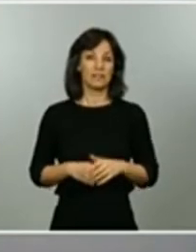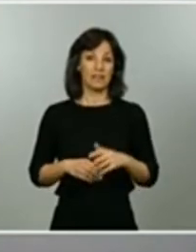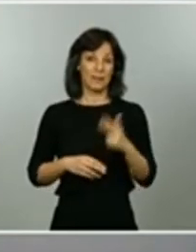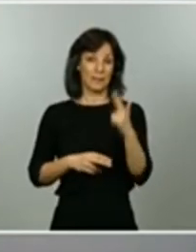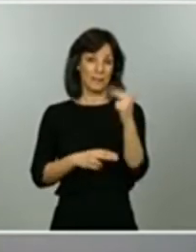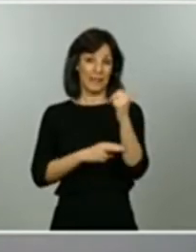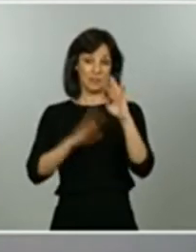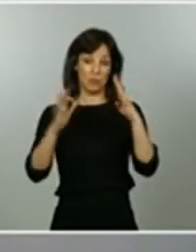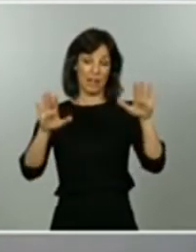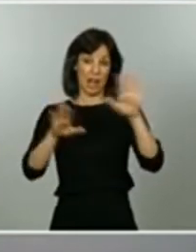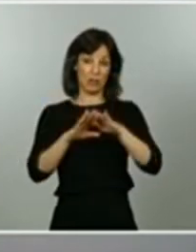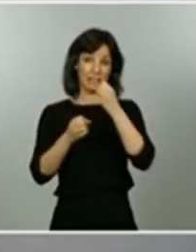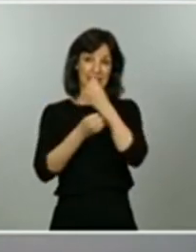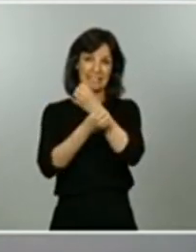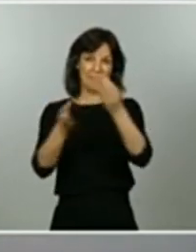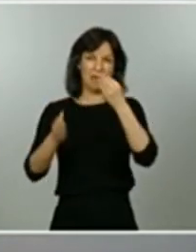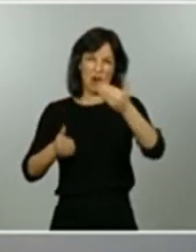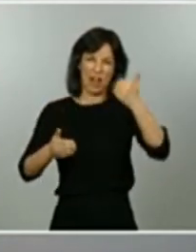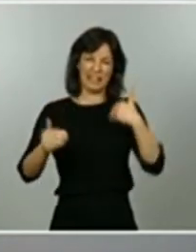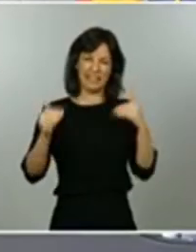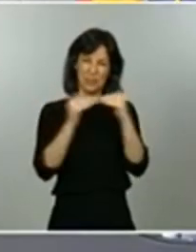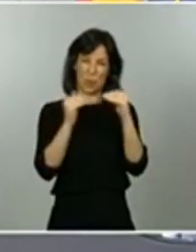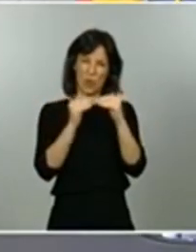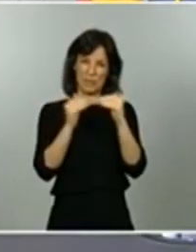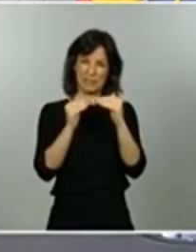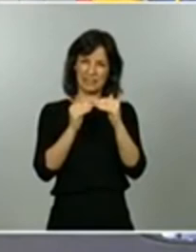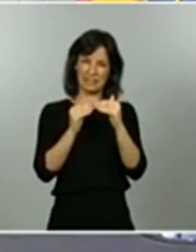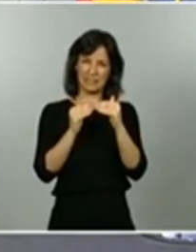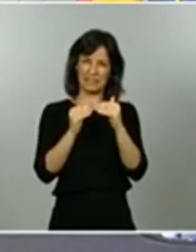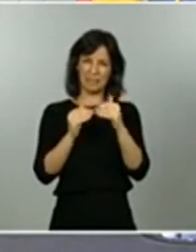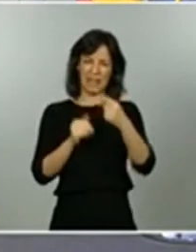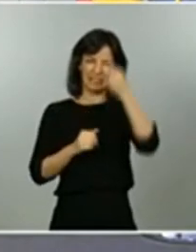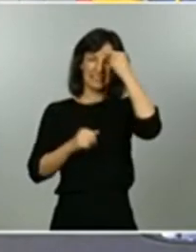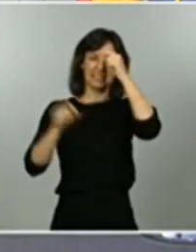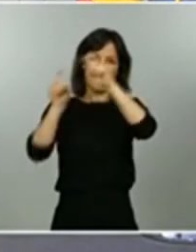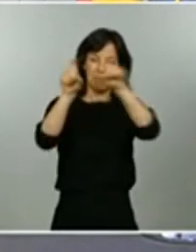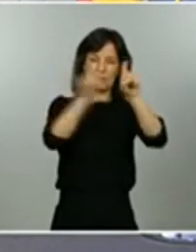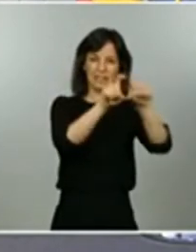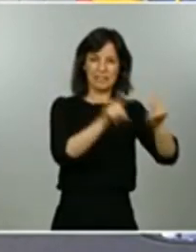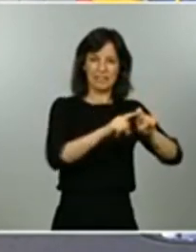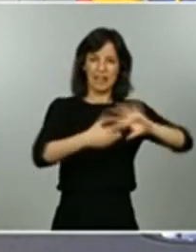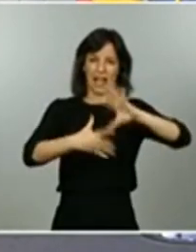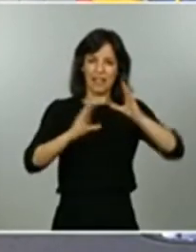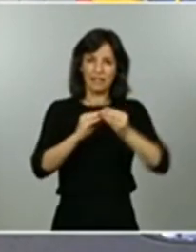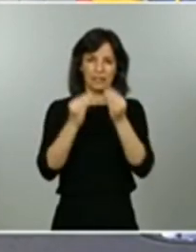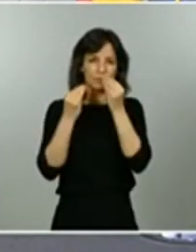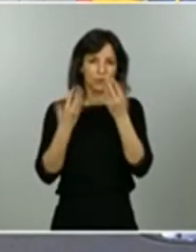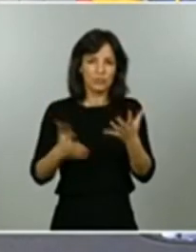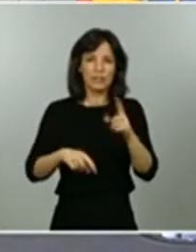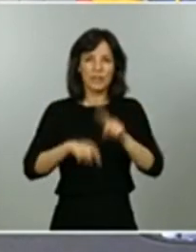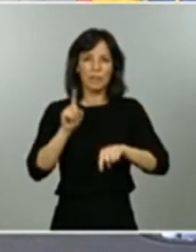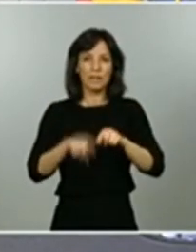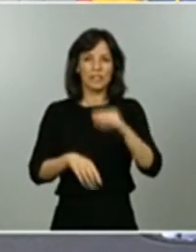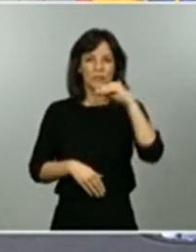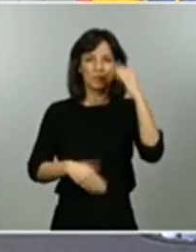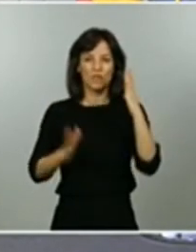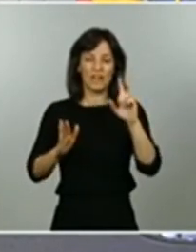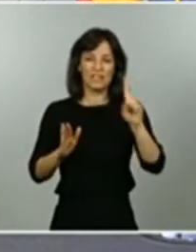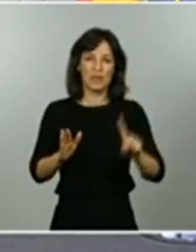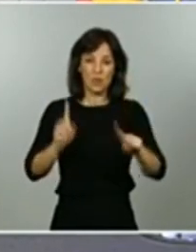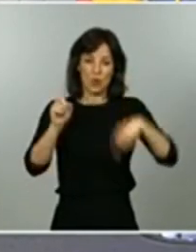noche sobre todo pensando en las empresas poder adaptarse mejor a aquellas ventajas de pasar a fase 1 el siguiente lunes gracias